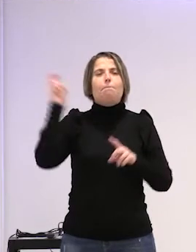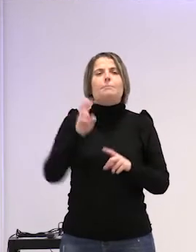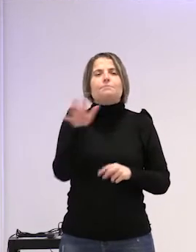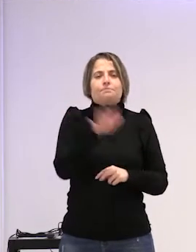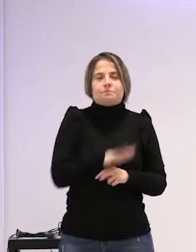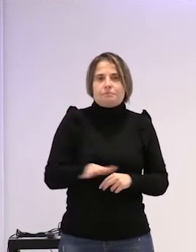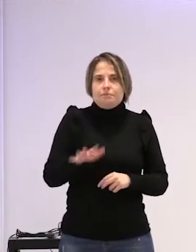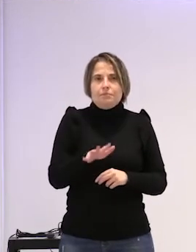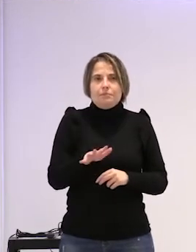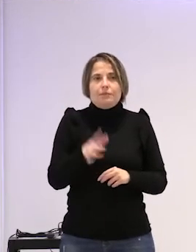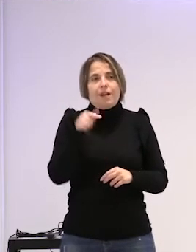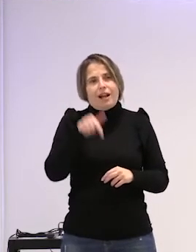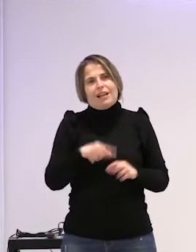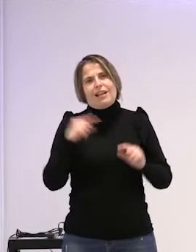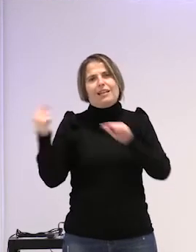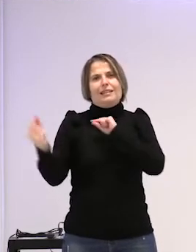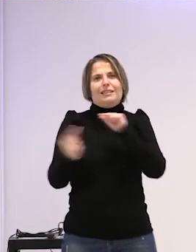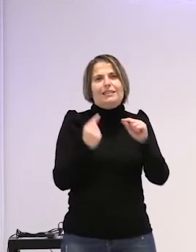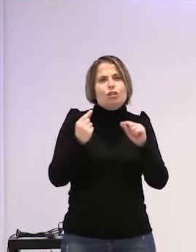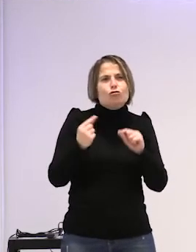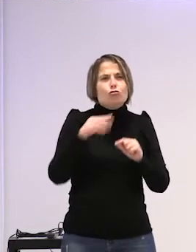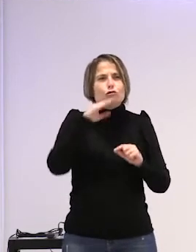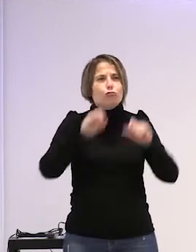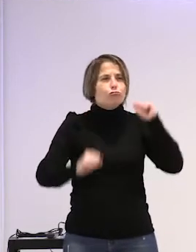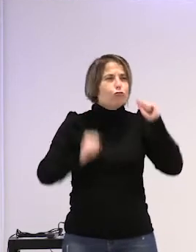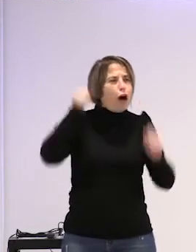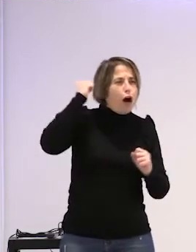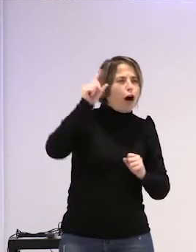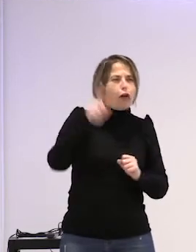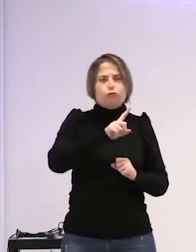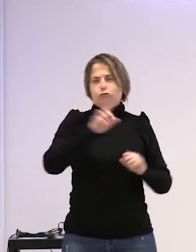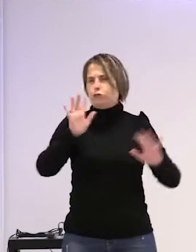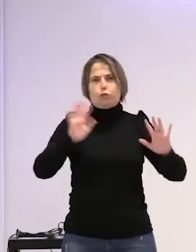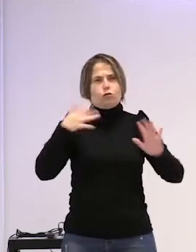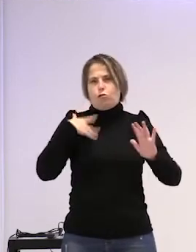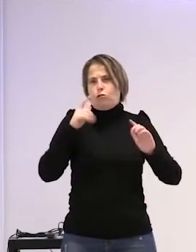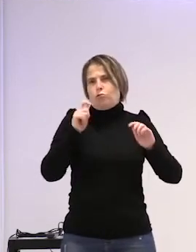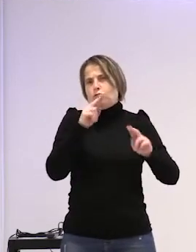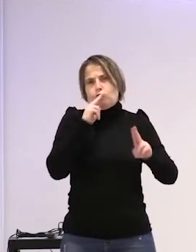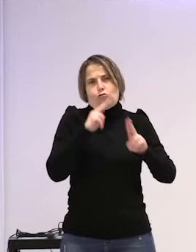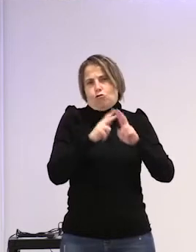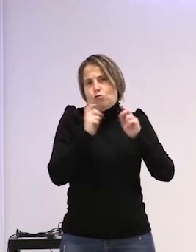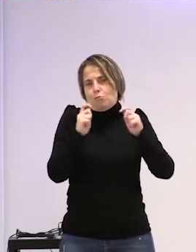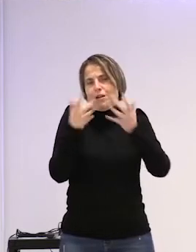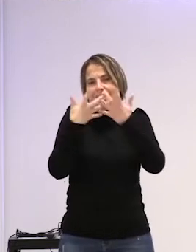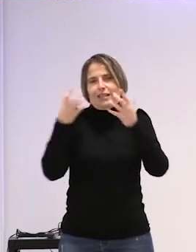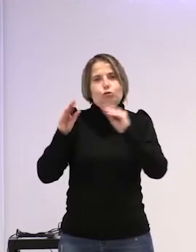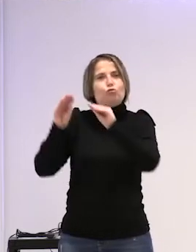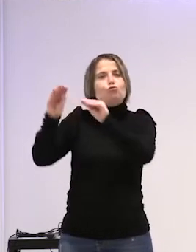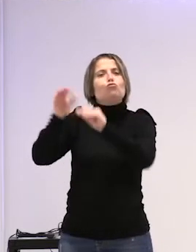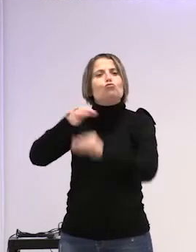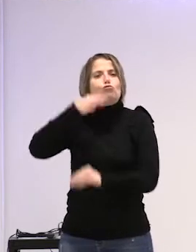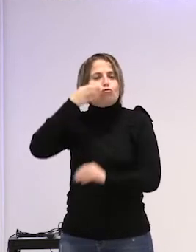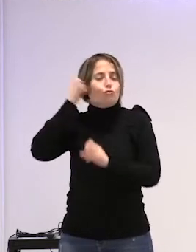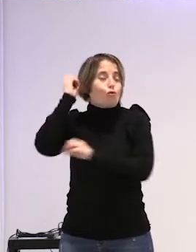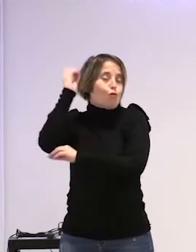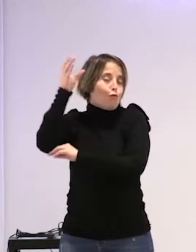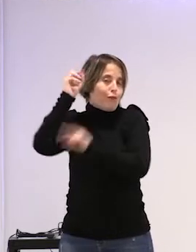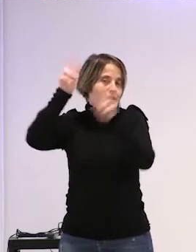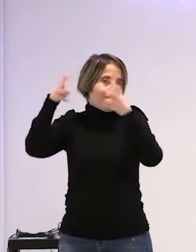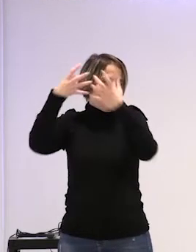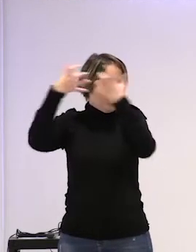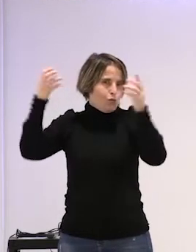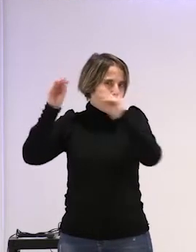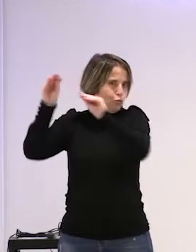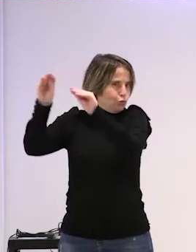no nos vamos a poner a discutir aquí la histeria ni estas cosas yo solo estoy nombrando el texto de su conferencia el título perdón de